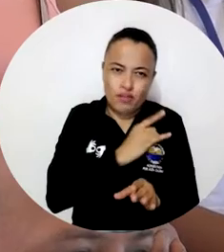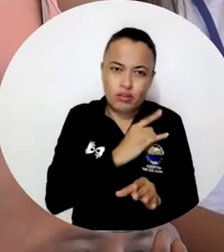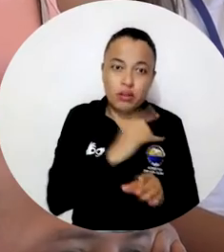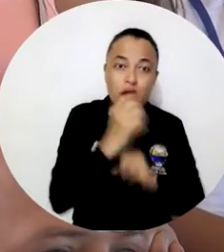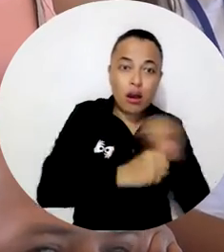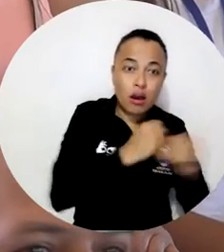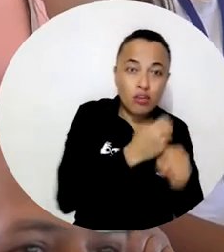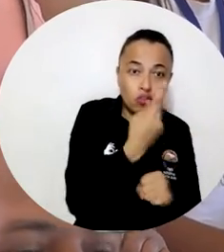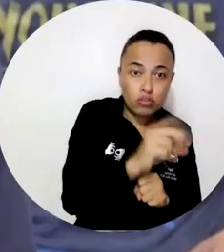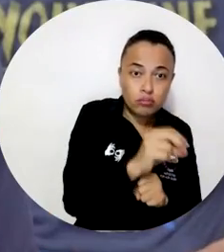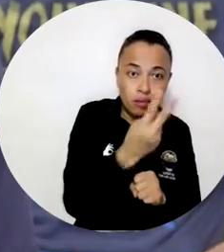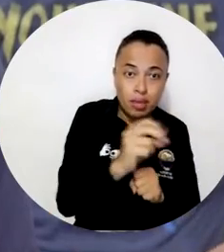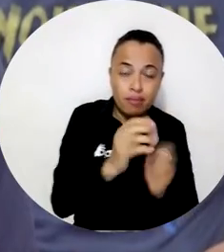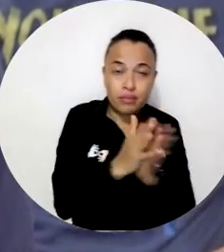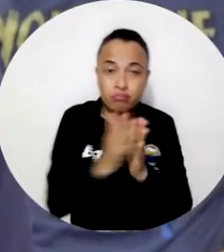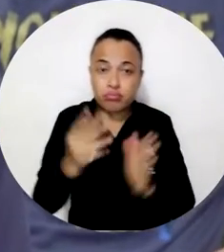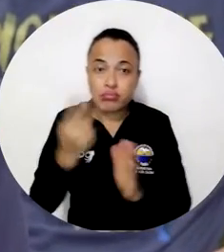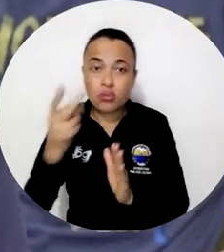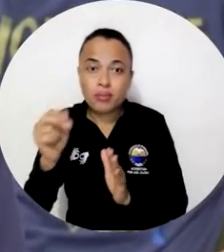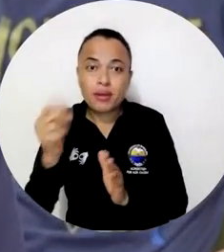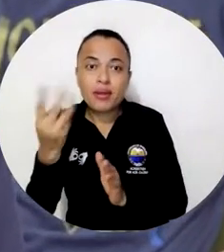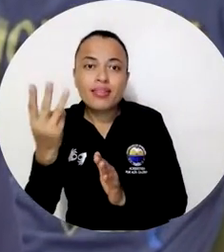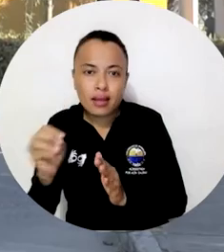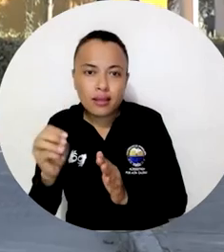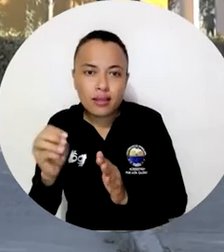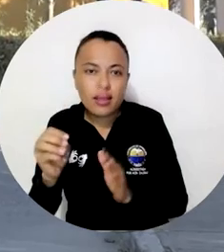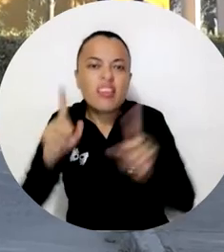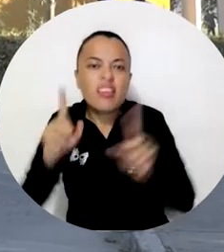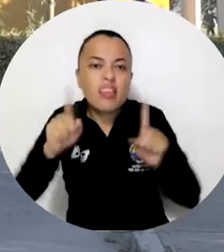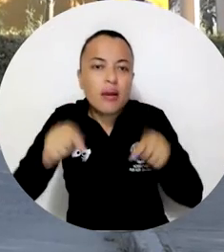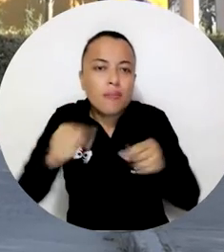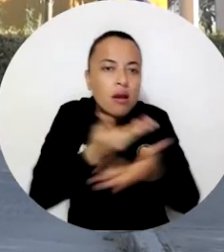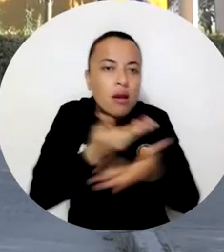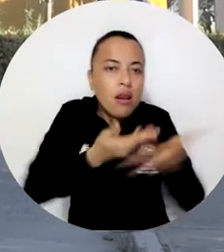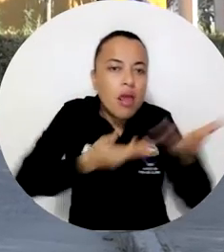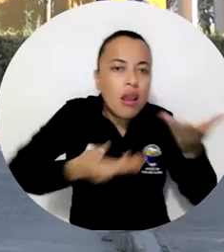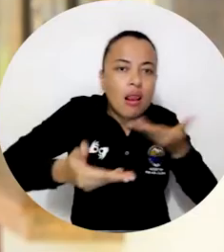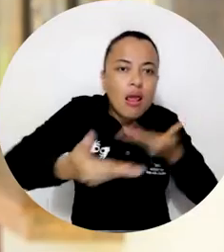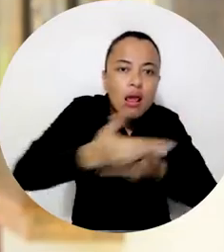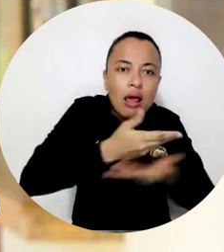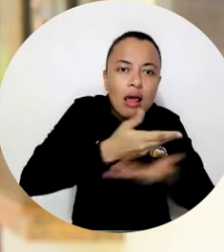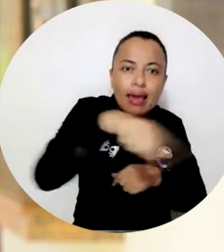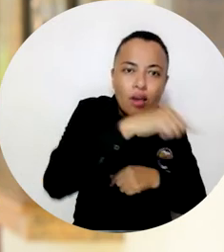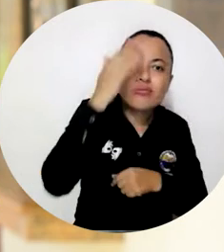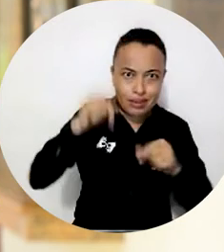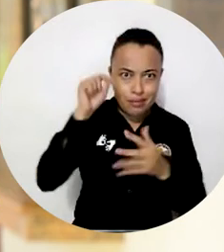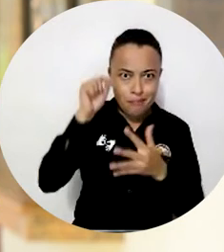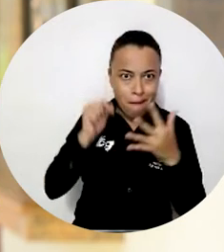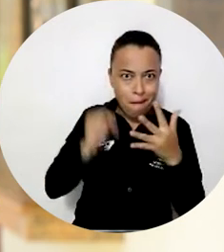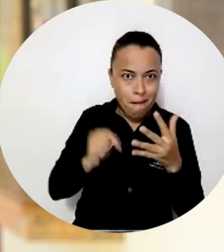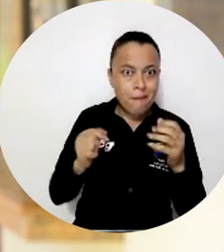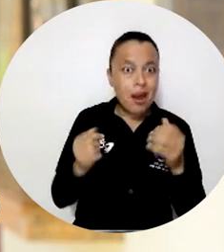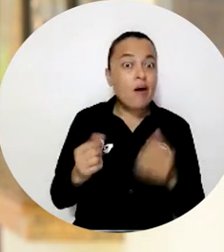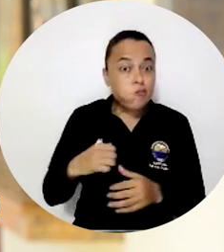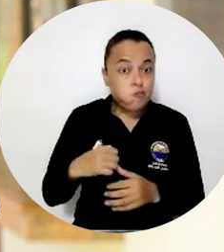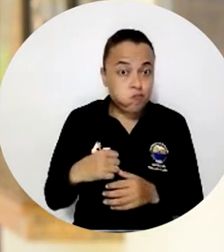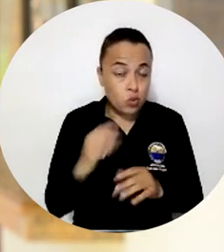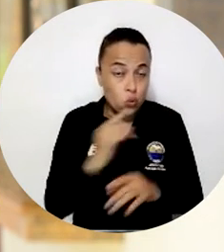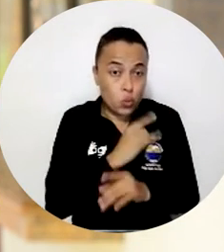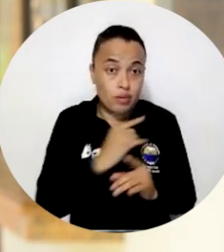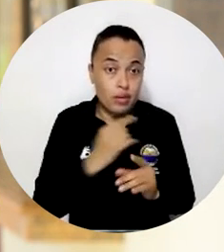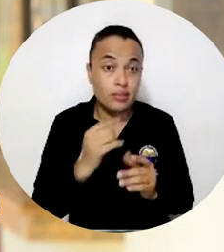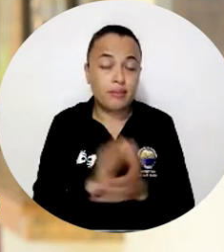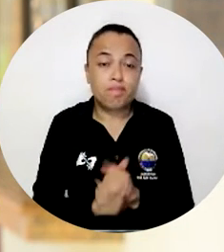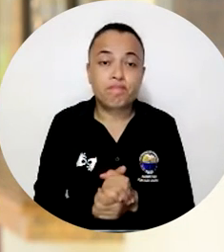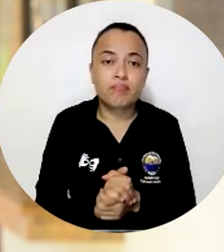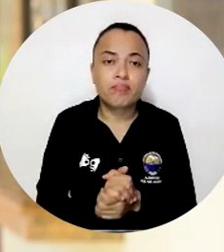Socializar los Beneficios que tienen en la Alma Mater. Nuestra Universidad del Magdalena se ha destacado precisamente por